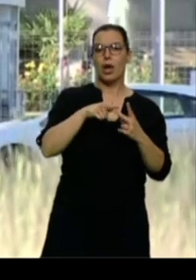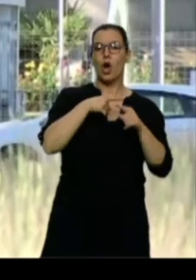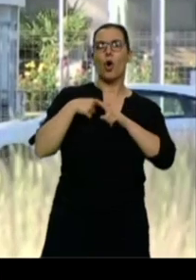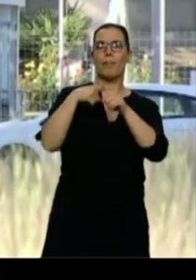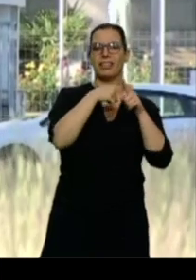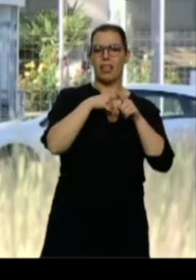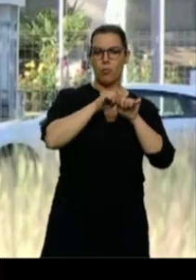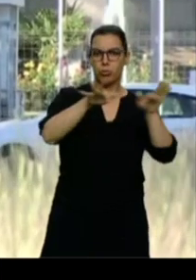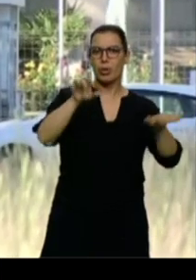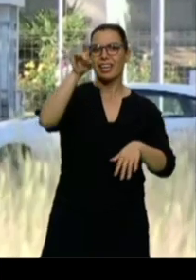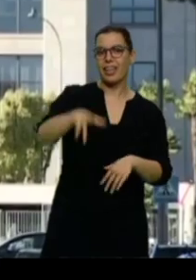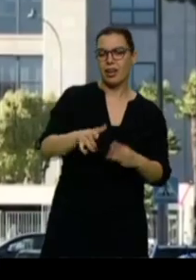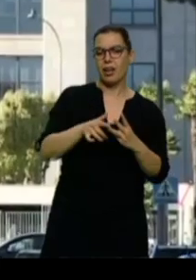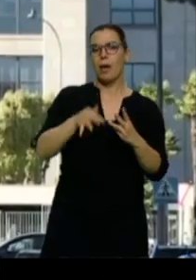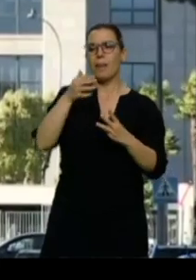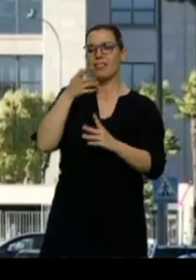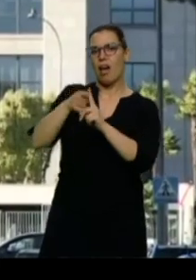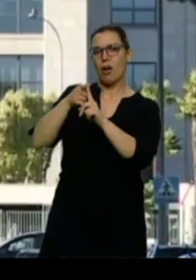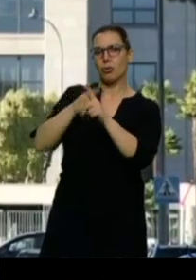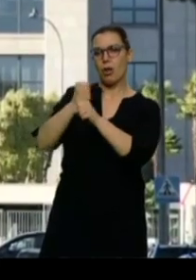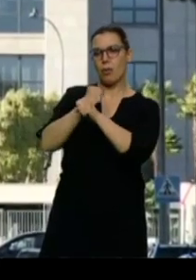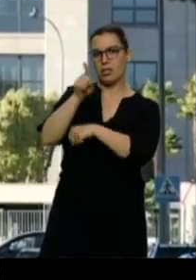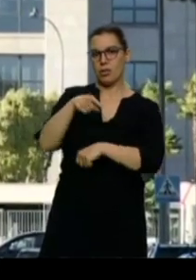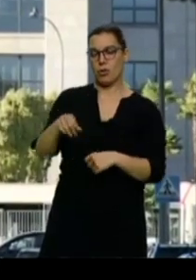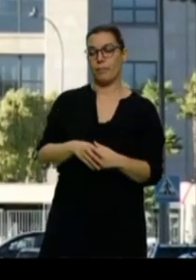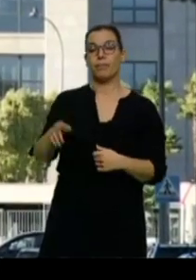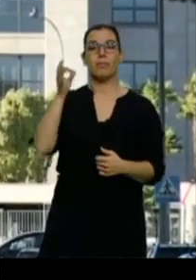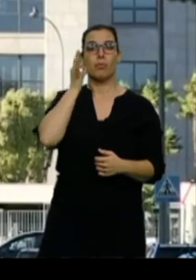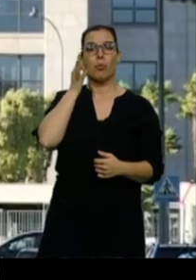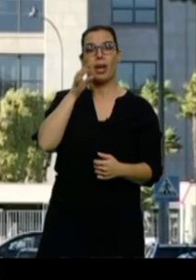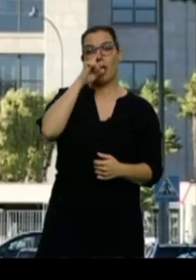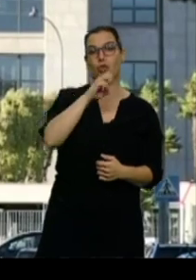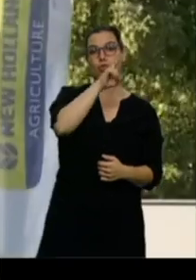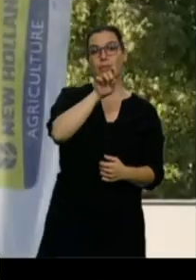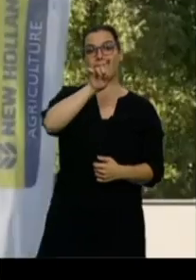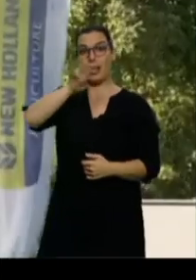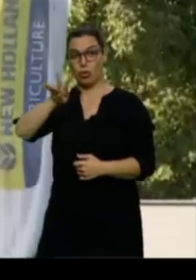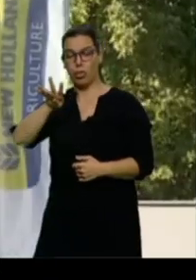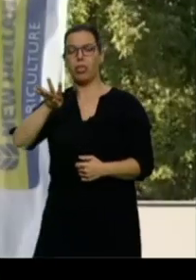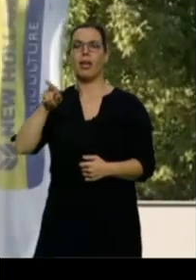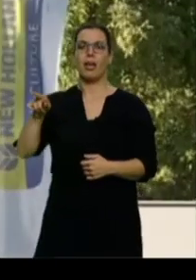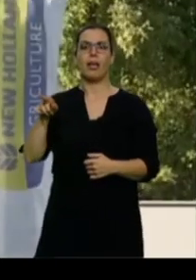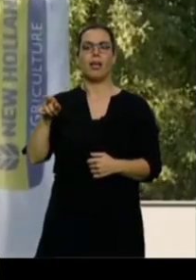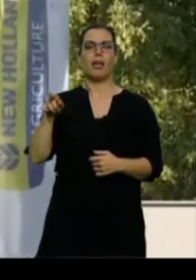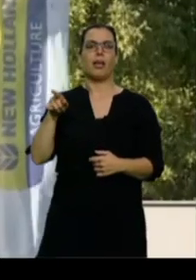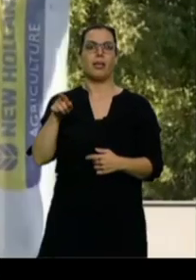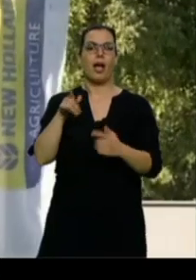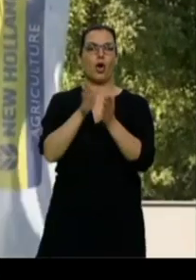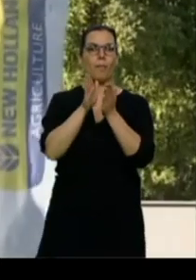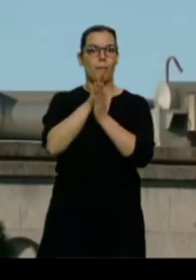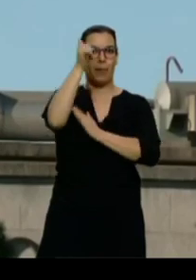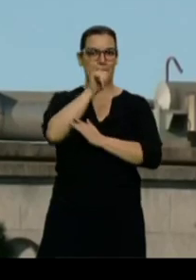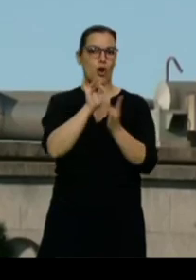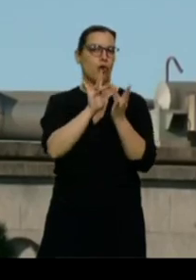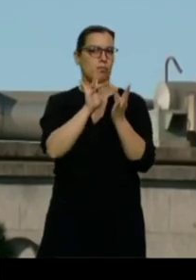En 2014 Verónica envió el vídeo a un compañero de Ibeco con quien mantenía una relación sentimental. Cinco años